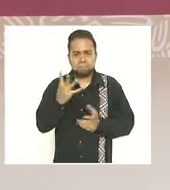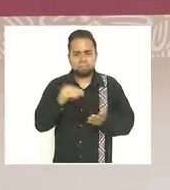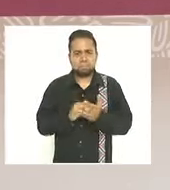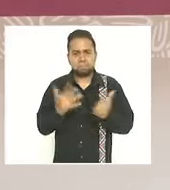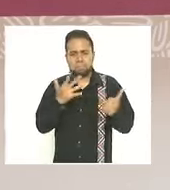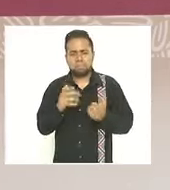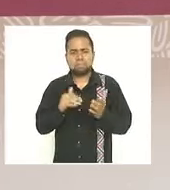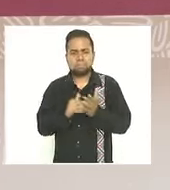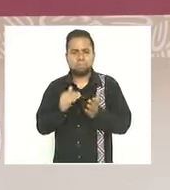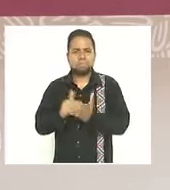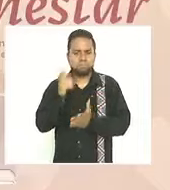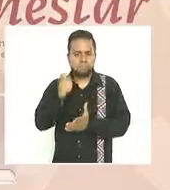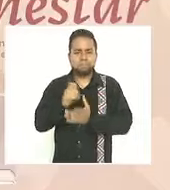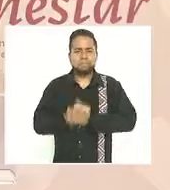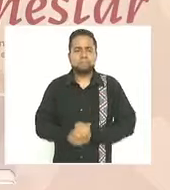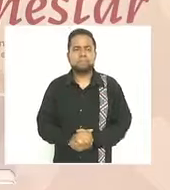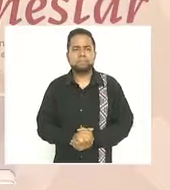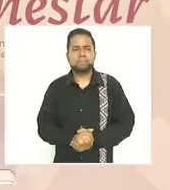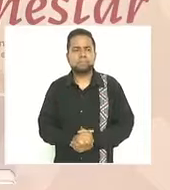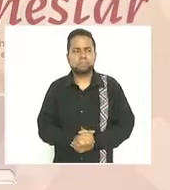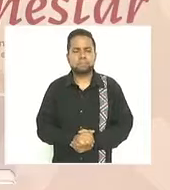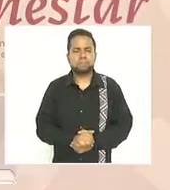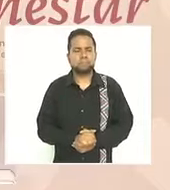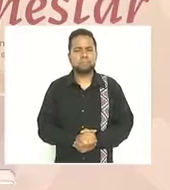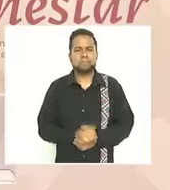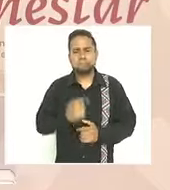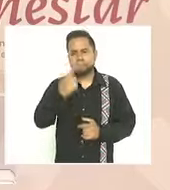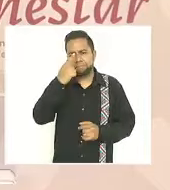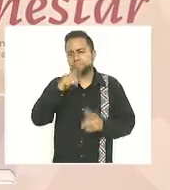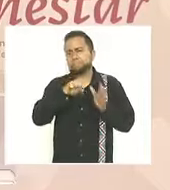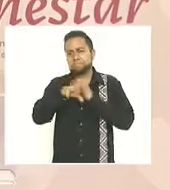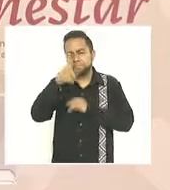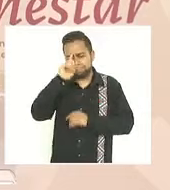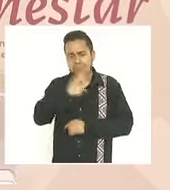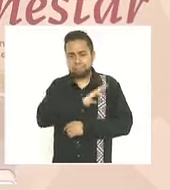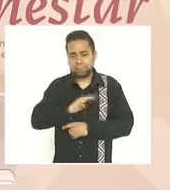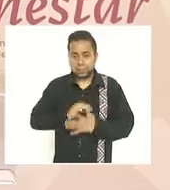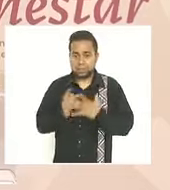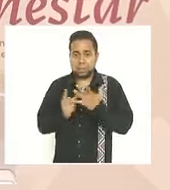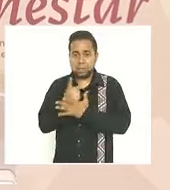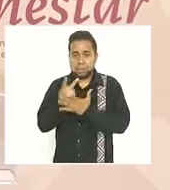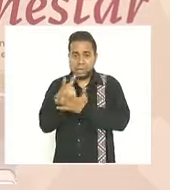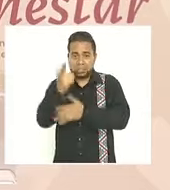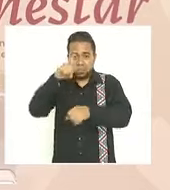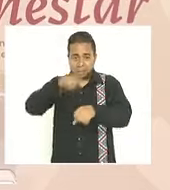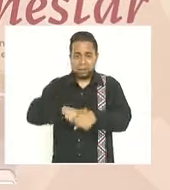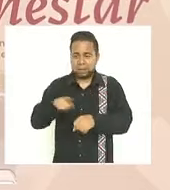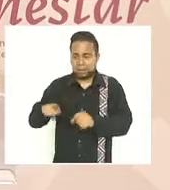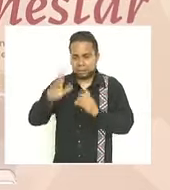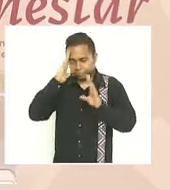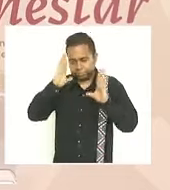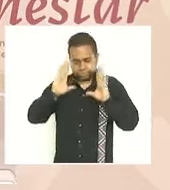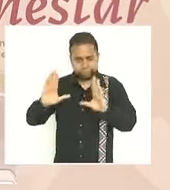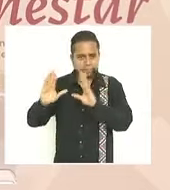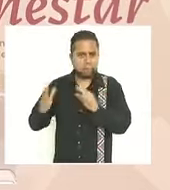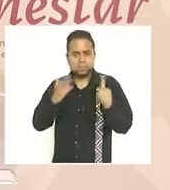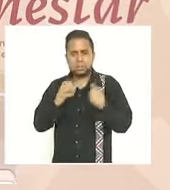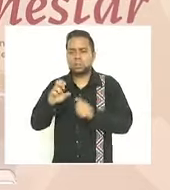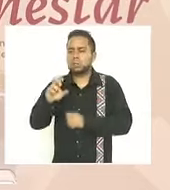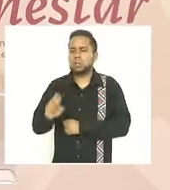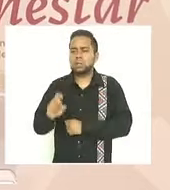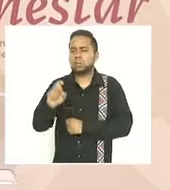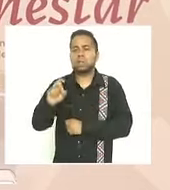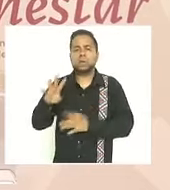600 millones de pesos así mismo en el caso del municipio de Pinotepa nacional se han capacitado 634